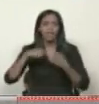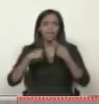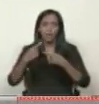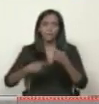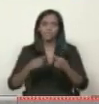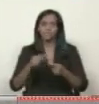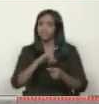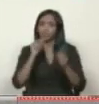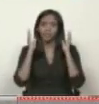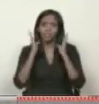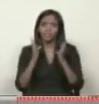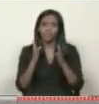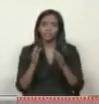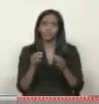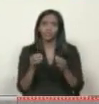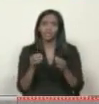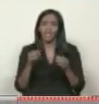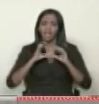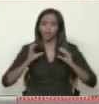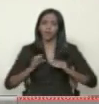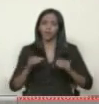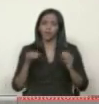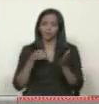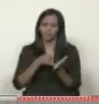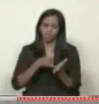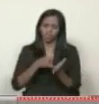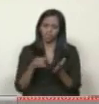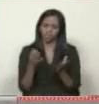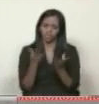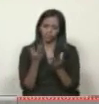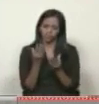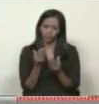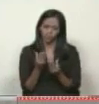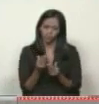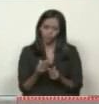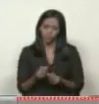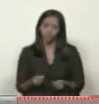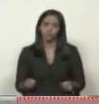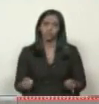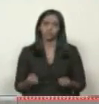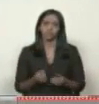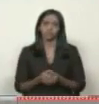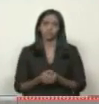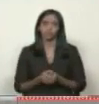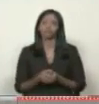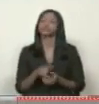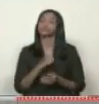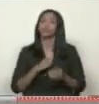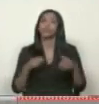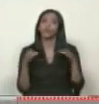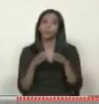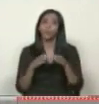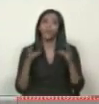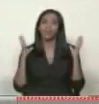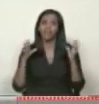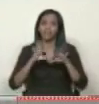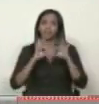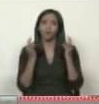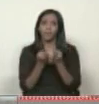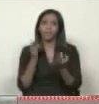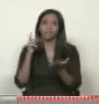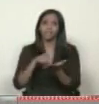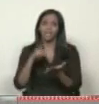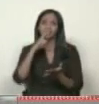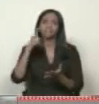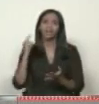se atiende, se degenera más el cuerpo. Y ya cuando vayan a hacer algo, pues ya no hay nada que hacer. Somos un grupo grande de familias que estamos aquí en